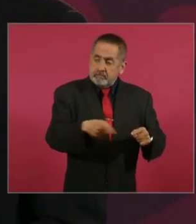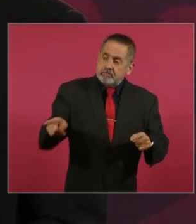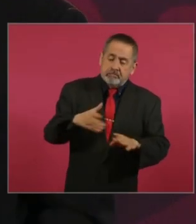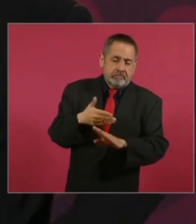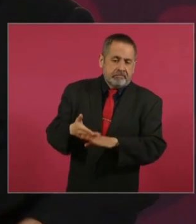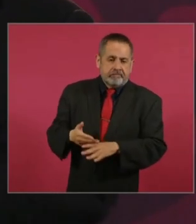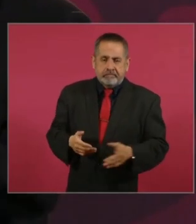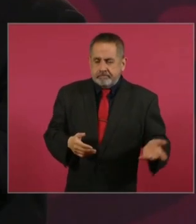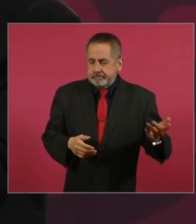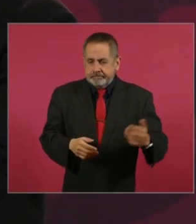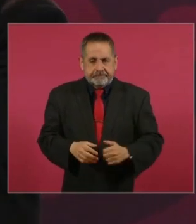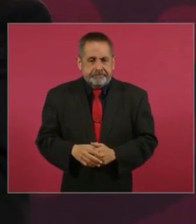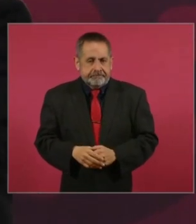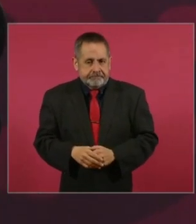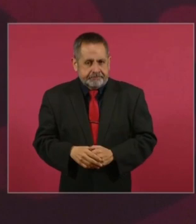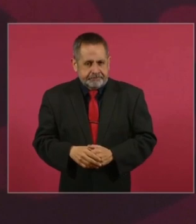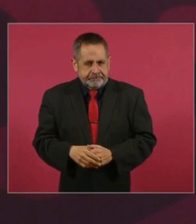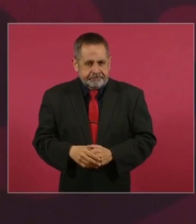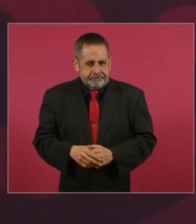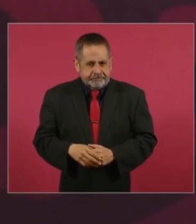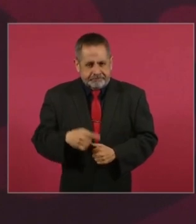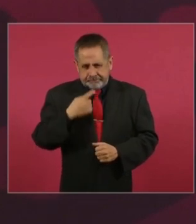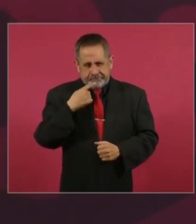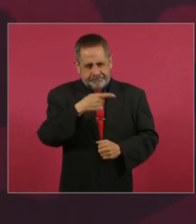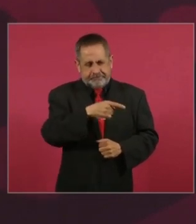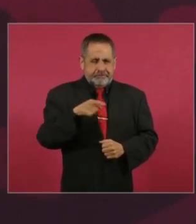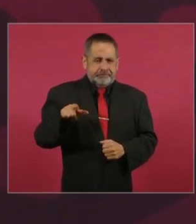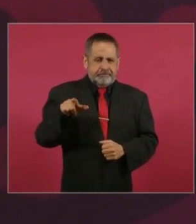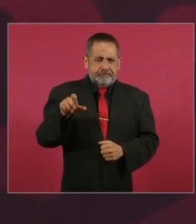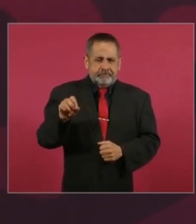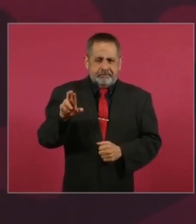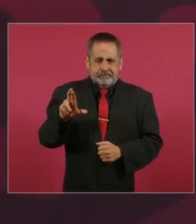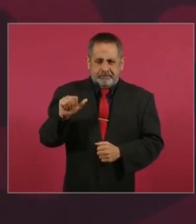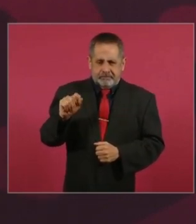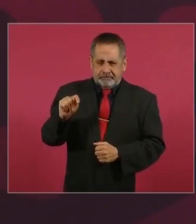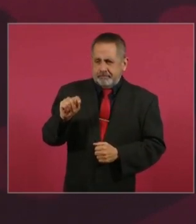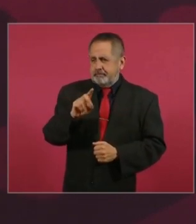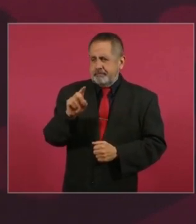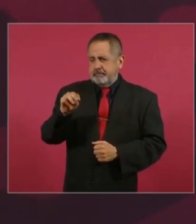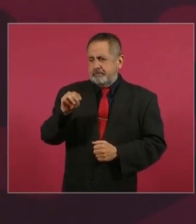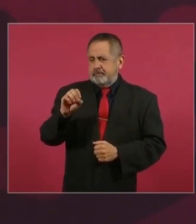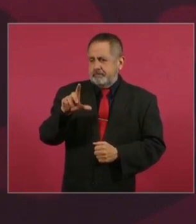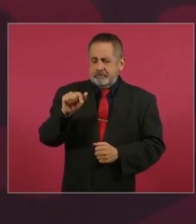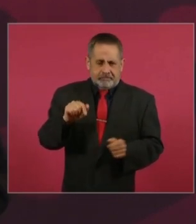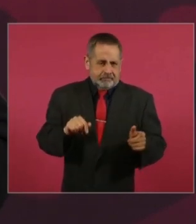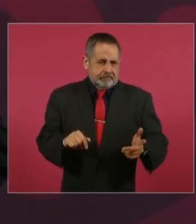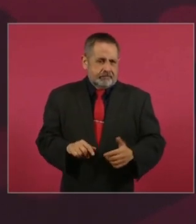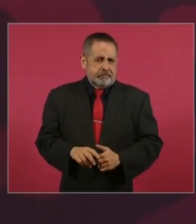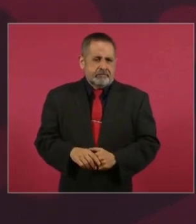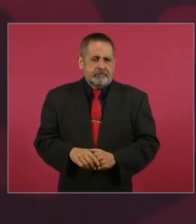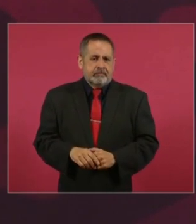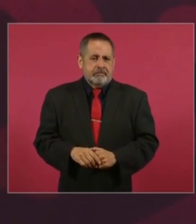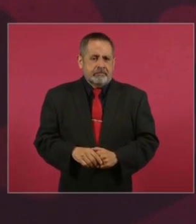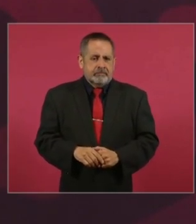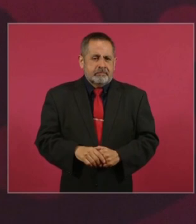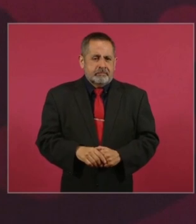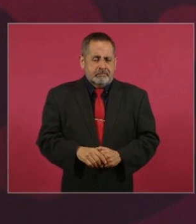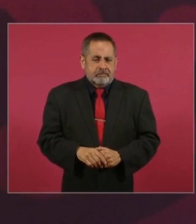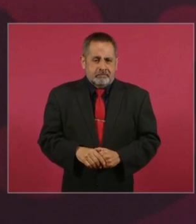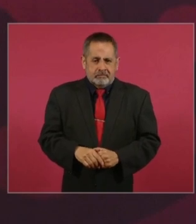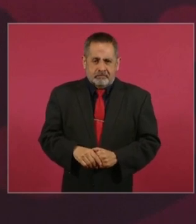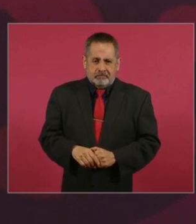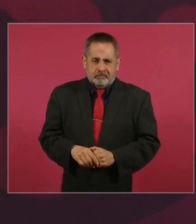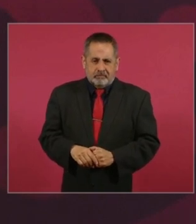Ya hablaba yo de Loret de Mola, ya